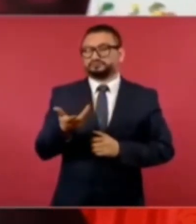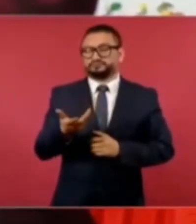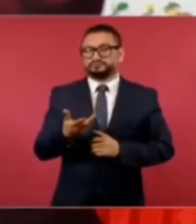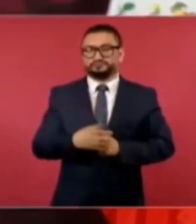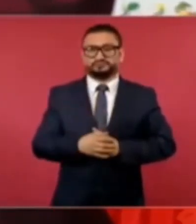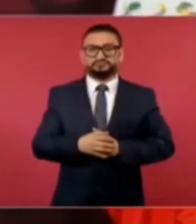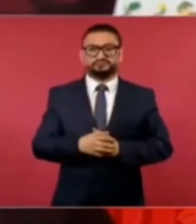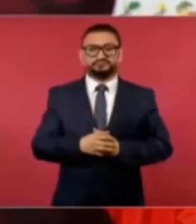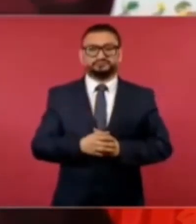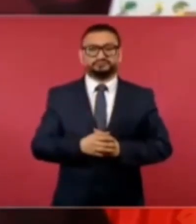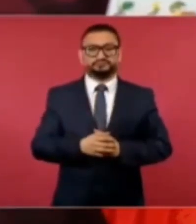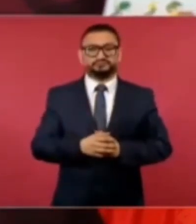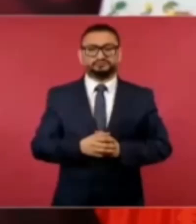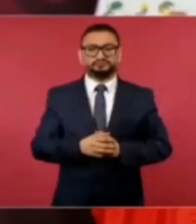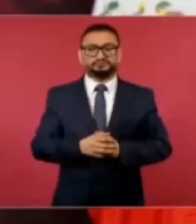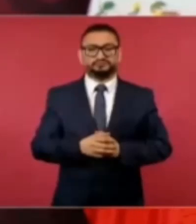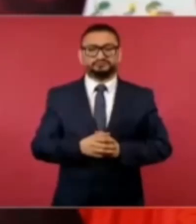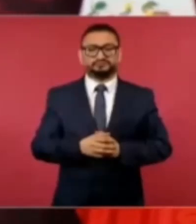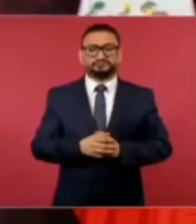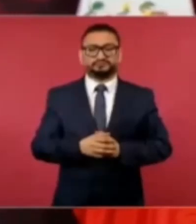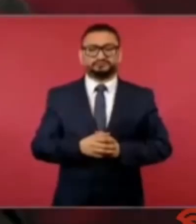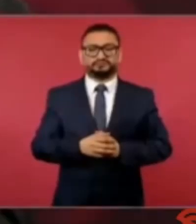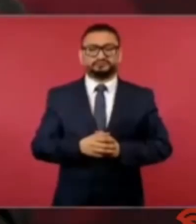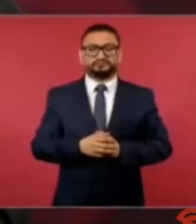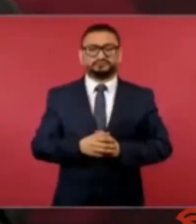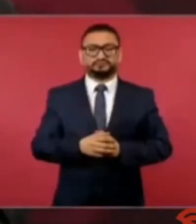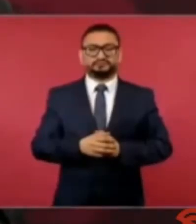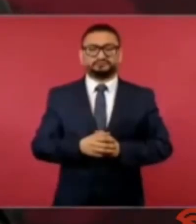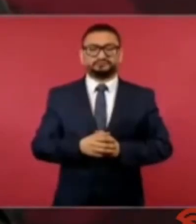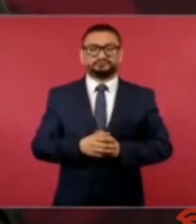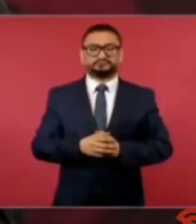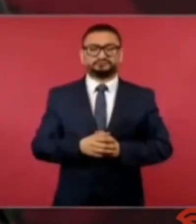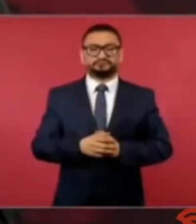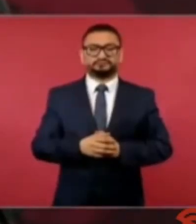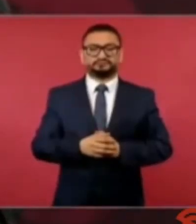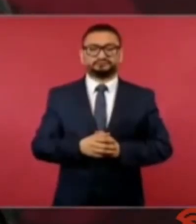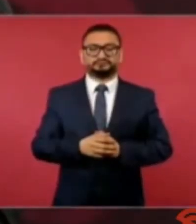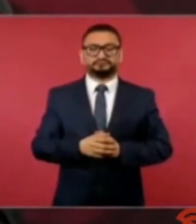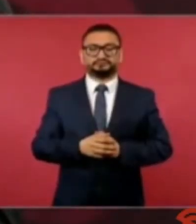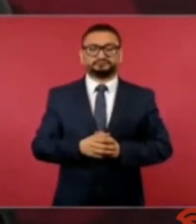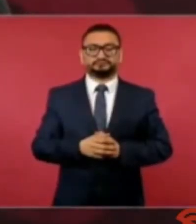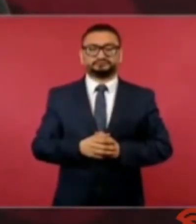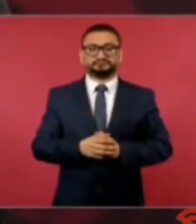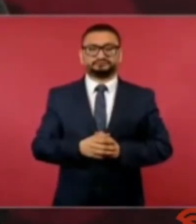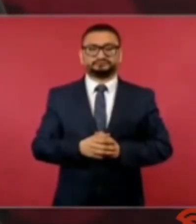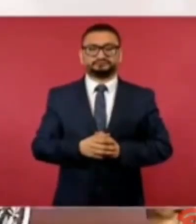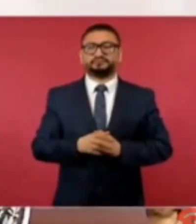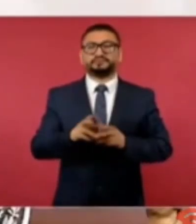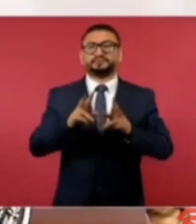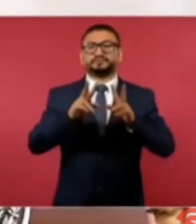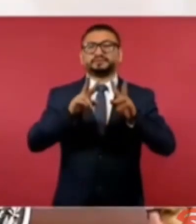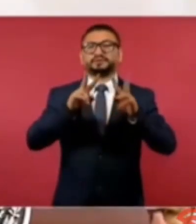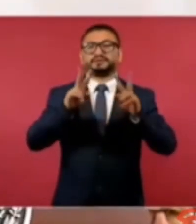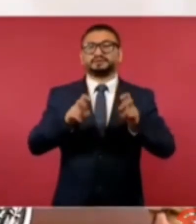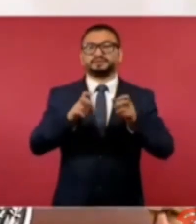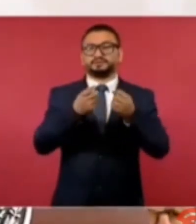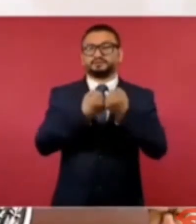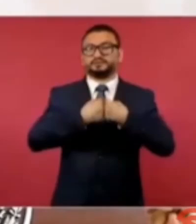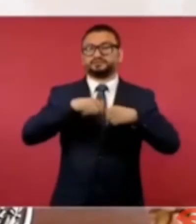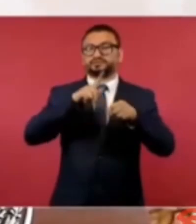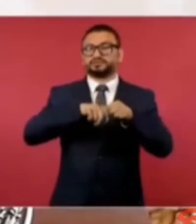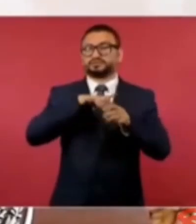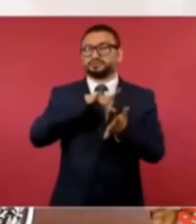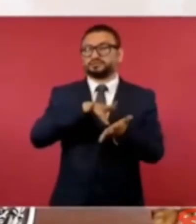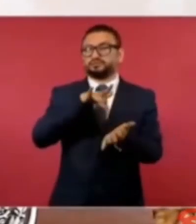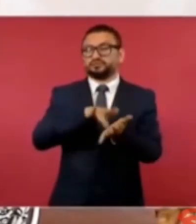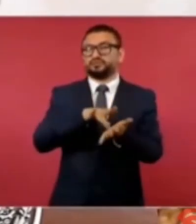en todo lo relacionado con el apoyo social ¿qué hubiésemos hecho